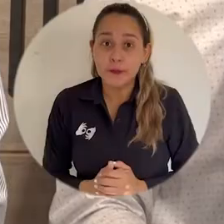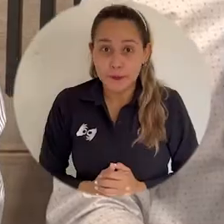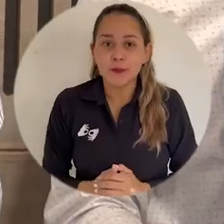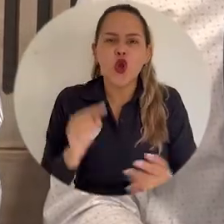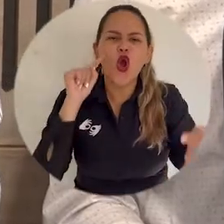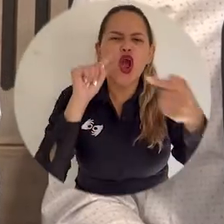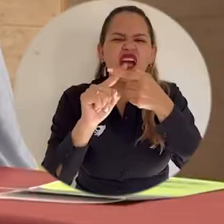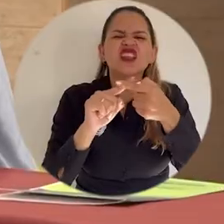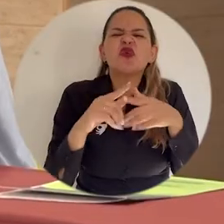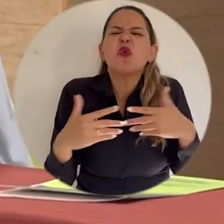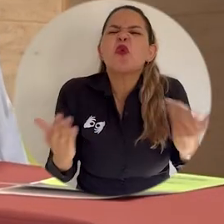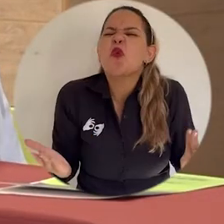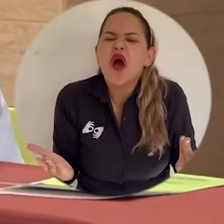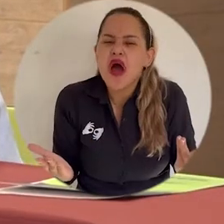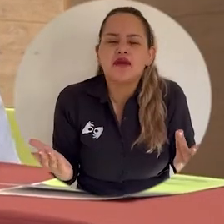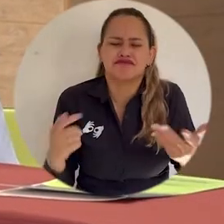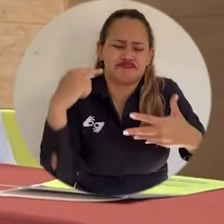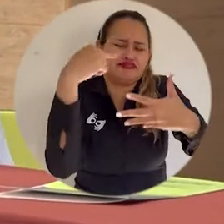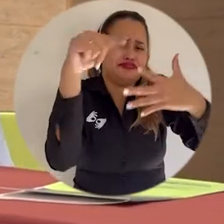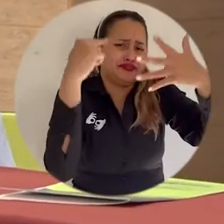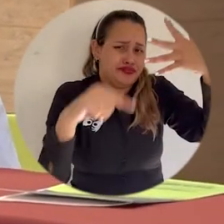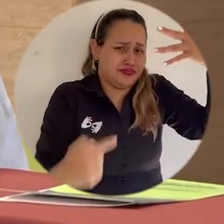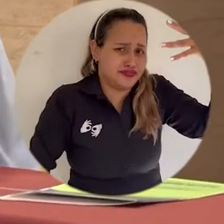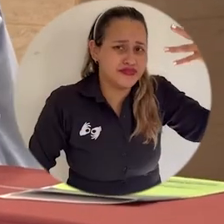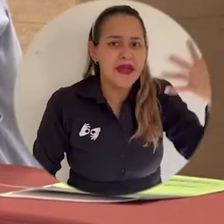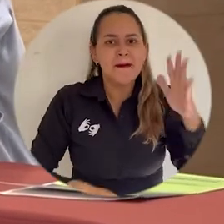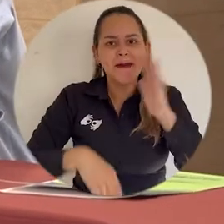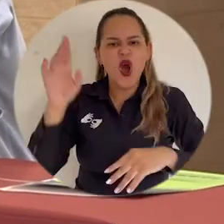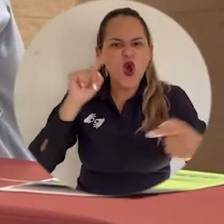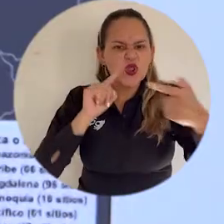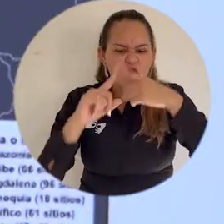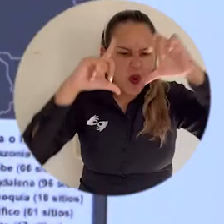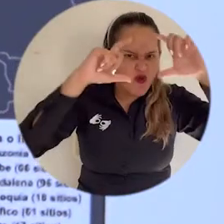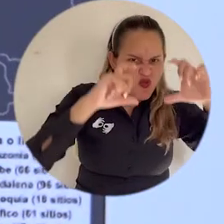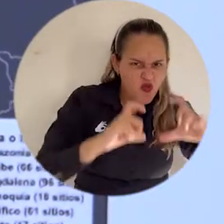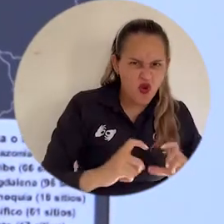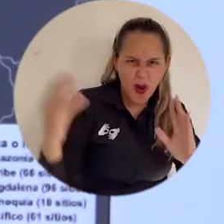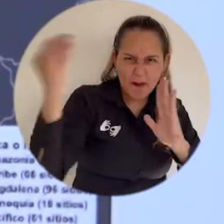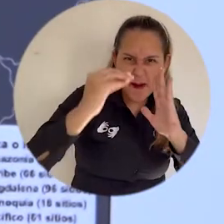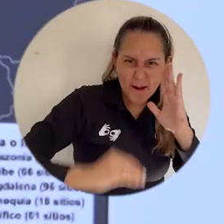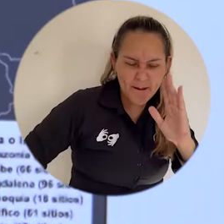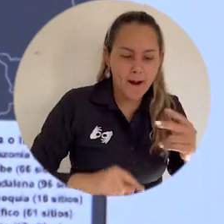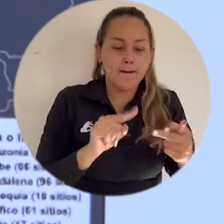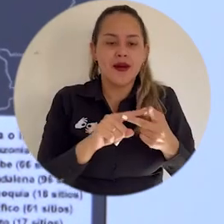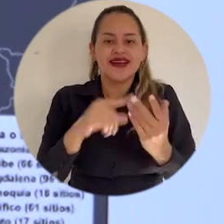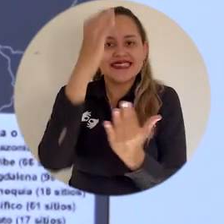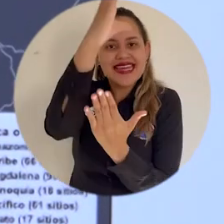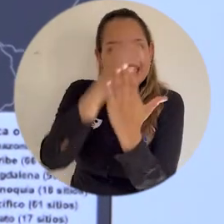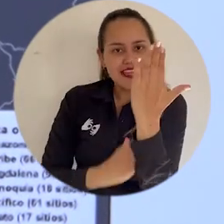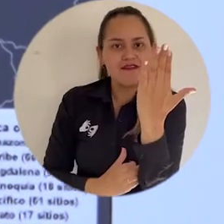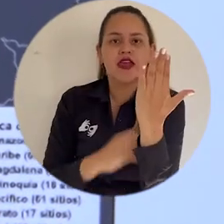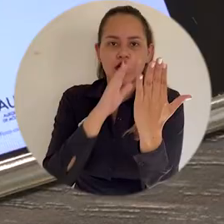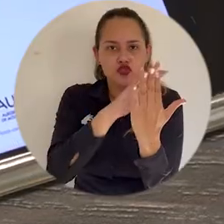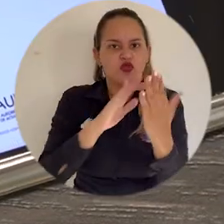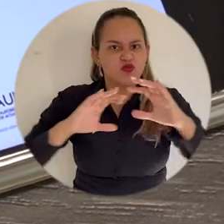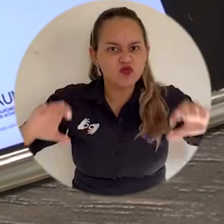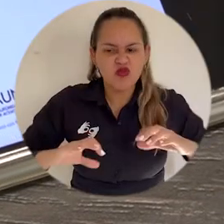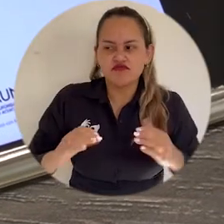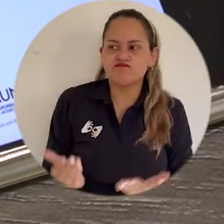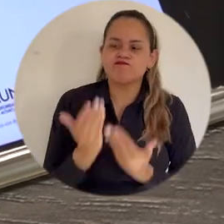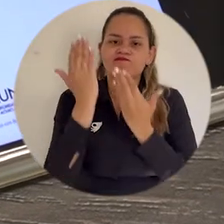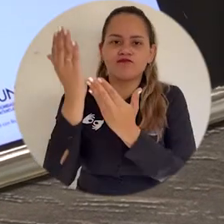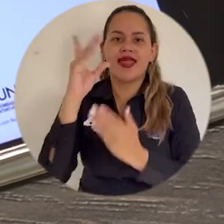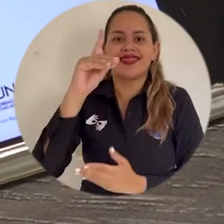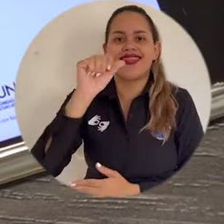actual se plantearon novedades como el fortalecimiento del banco de imágenes, la certificación de dos nuevas operaciones estadísticas ante el DANE